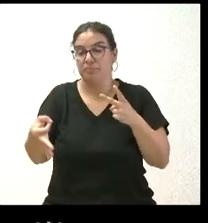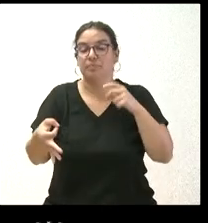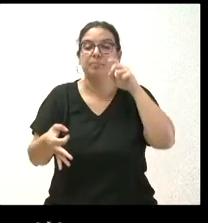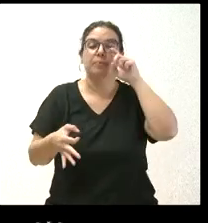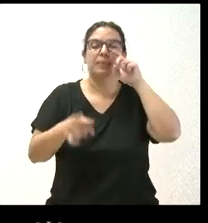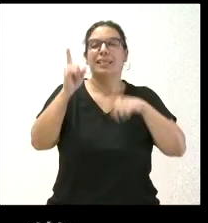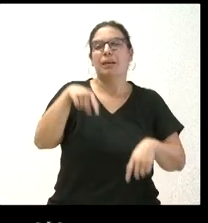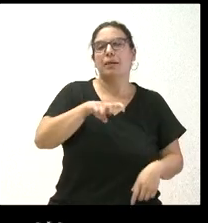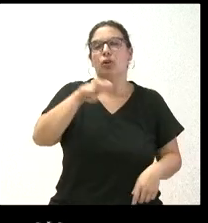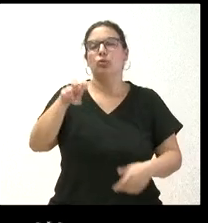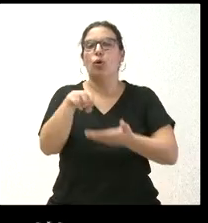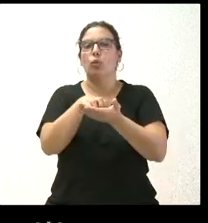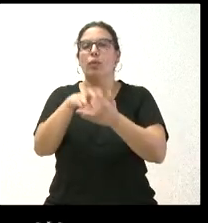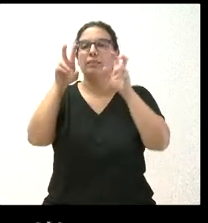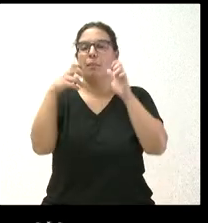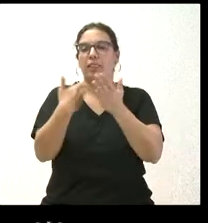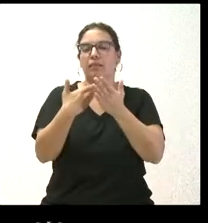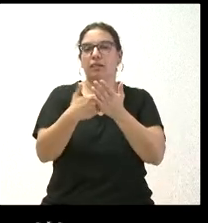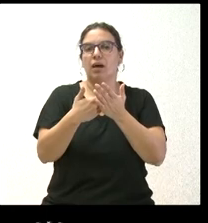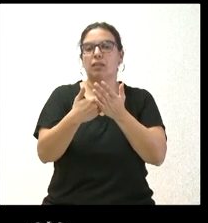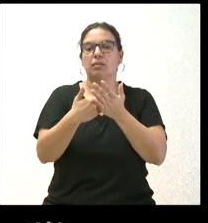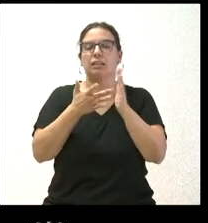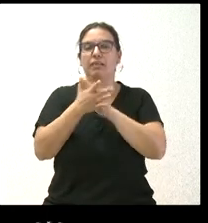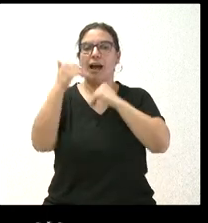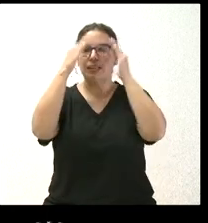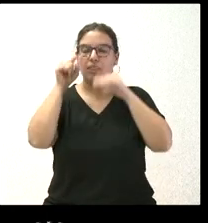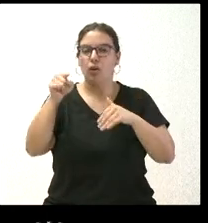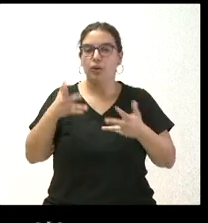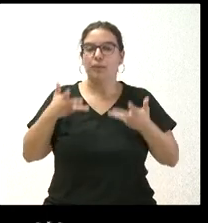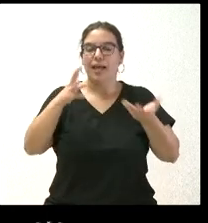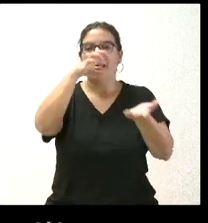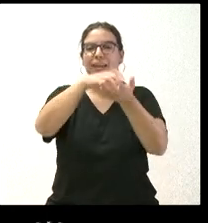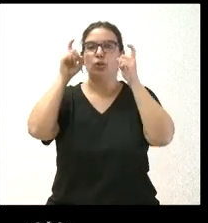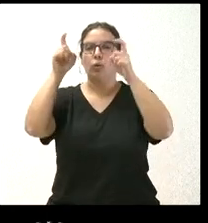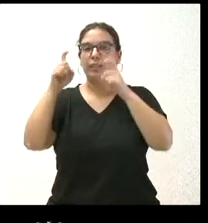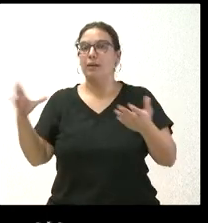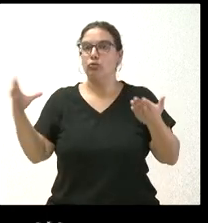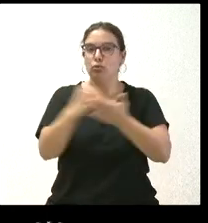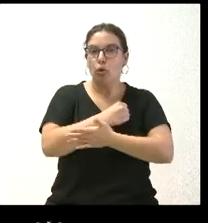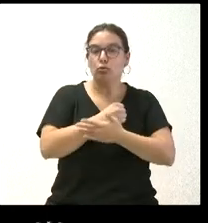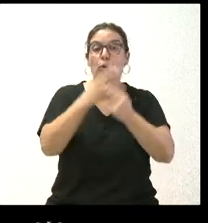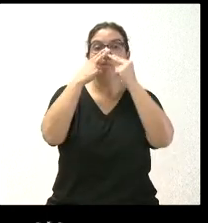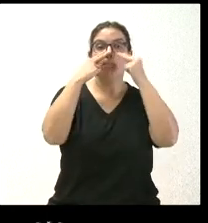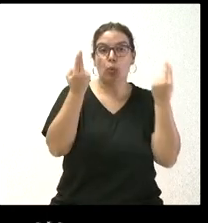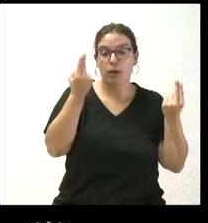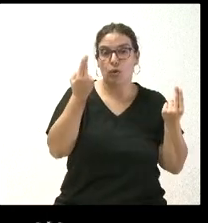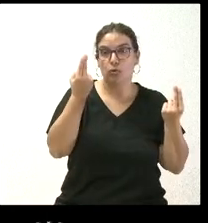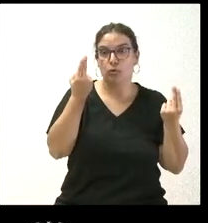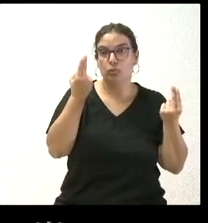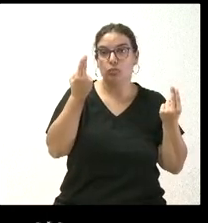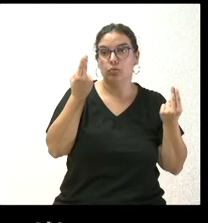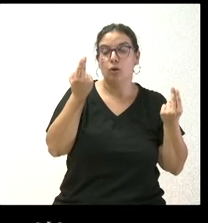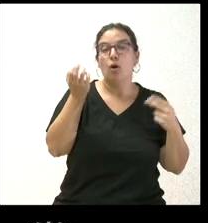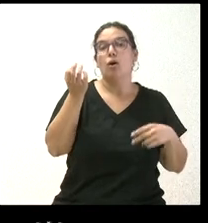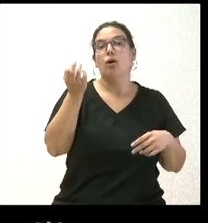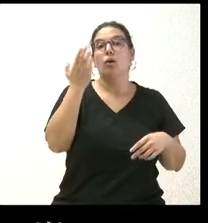respecto a certificar si se trata de asistencia que van a recibir todos los centros educativos de carácter público y se incluye los